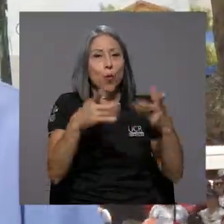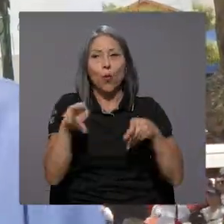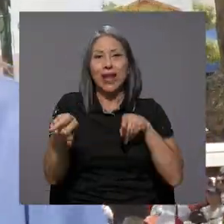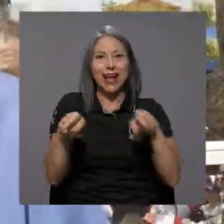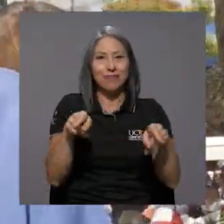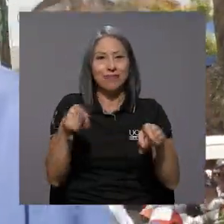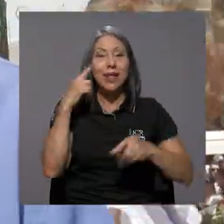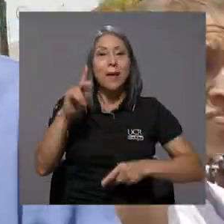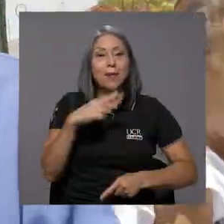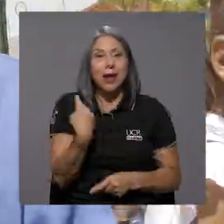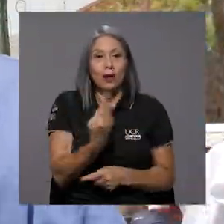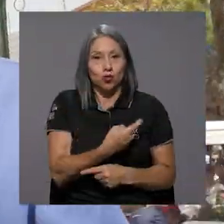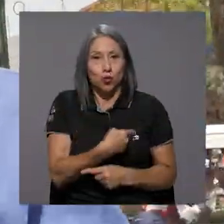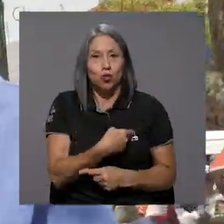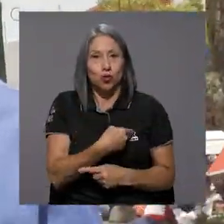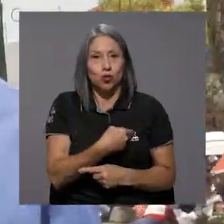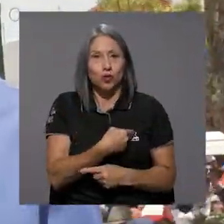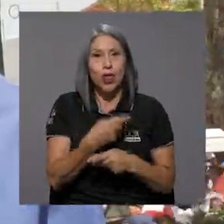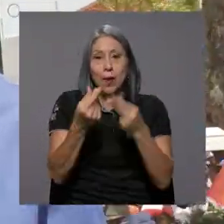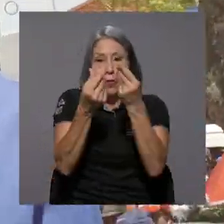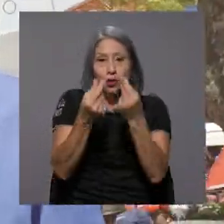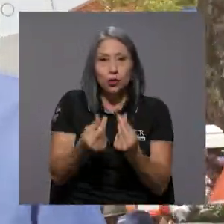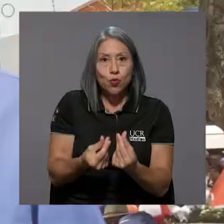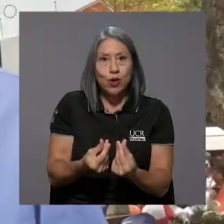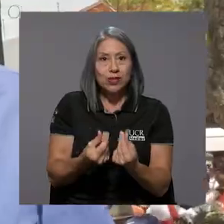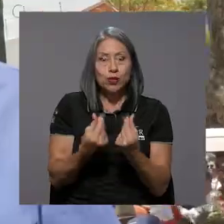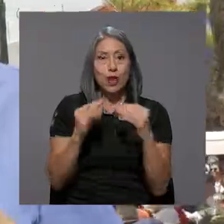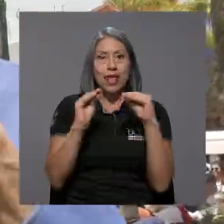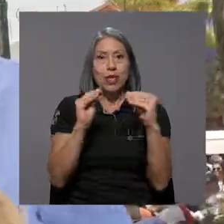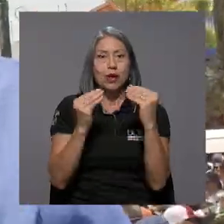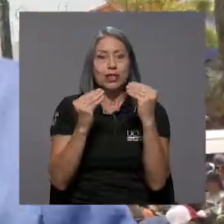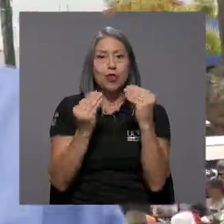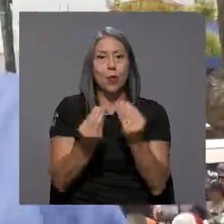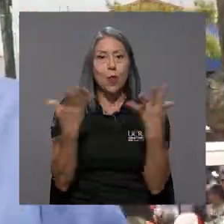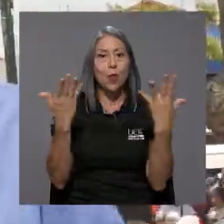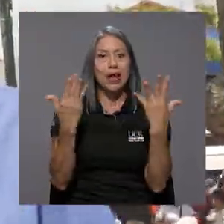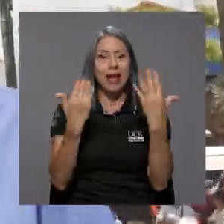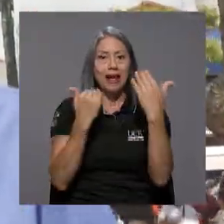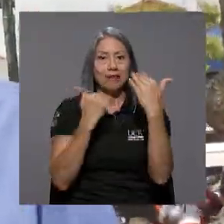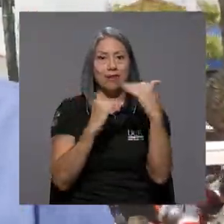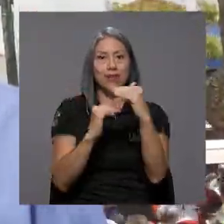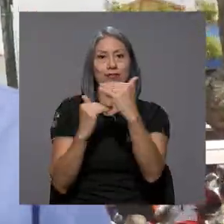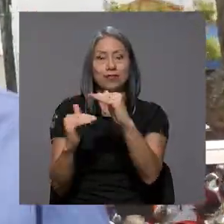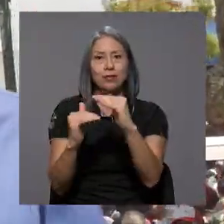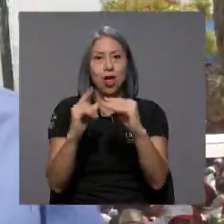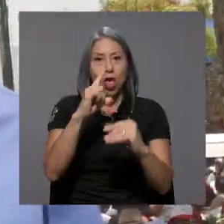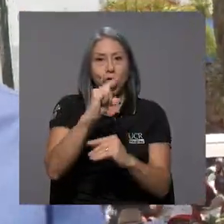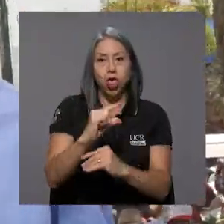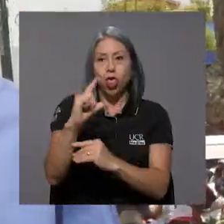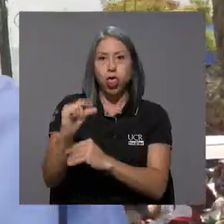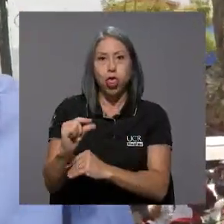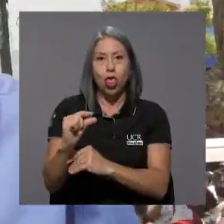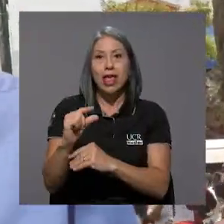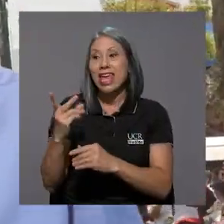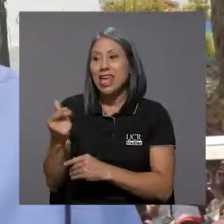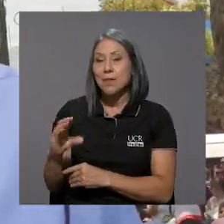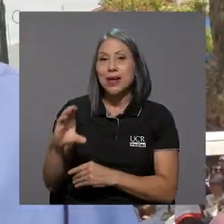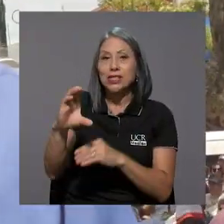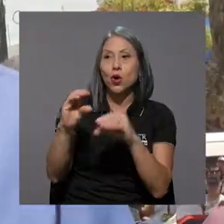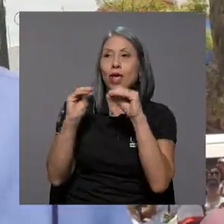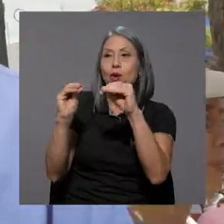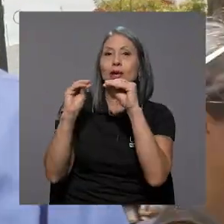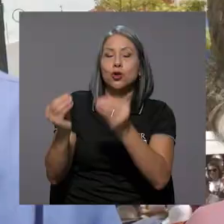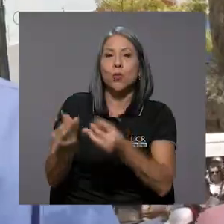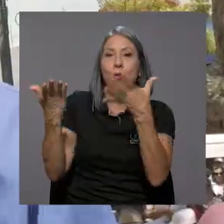educación pública. Para nosotros recortar presupuesto en educación pública, abandonar la inversión en